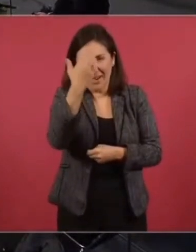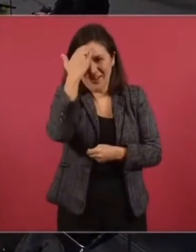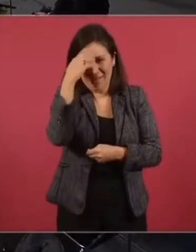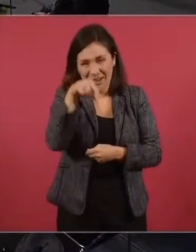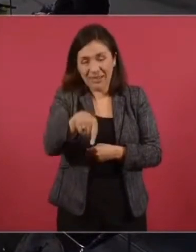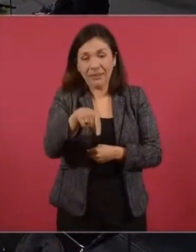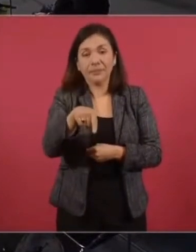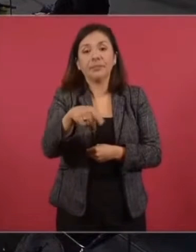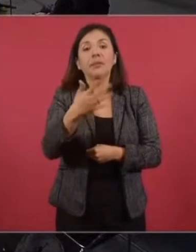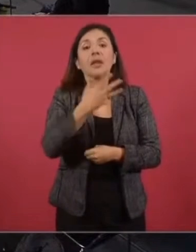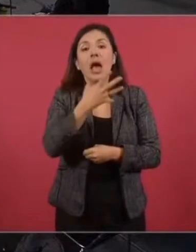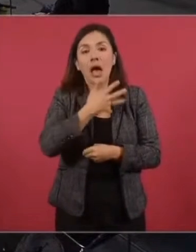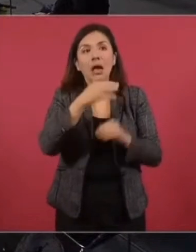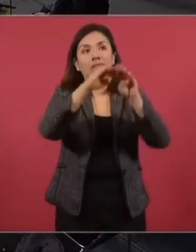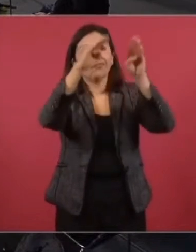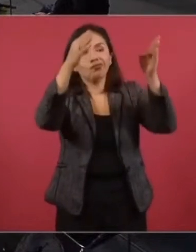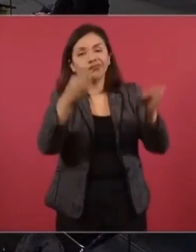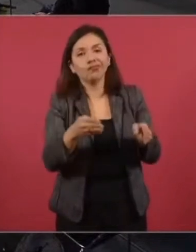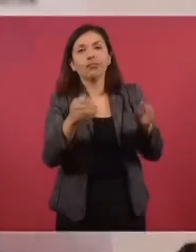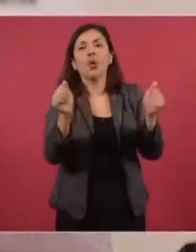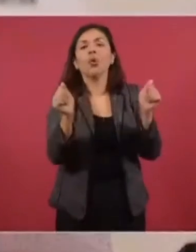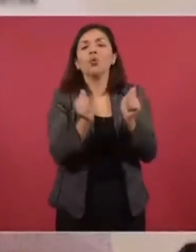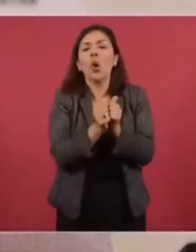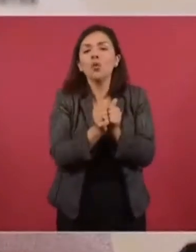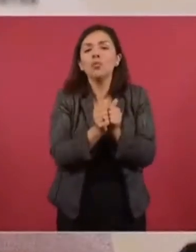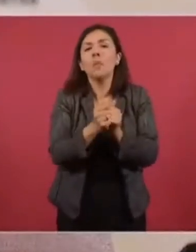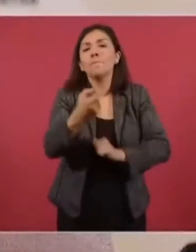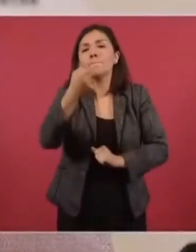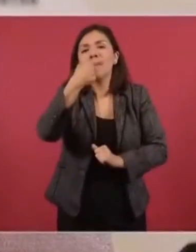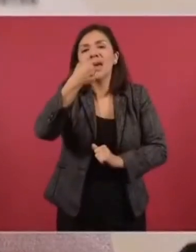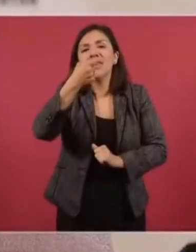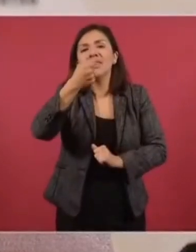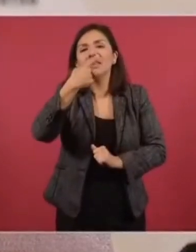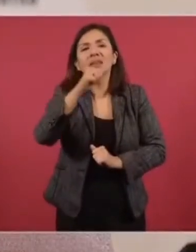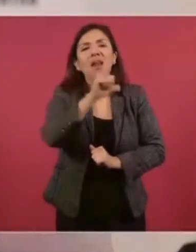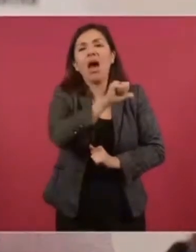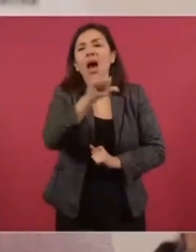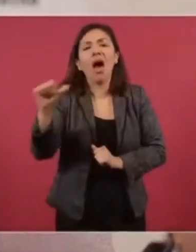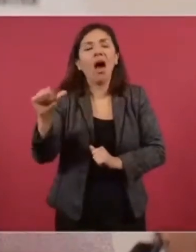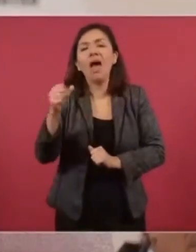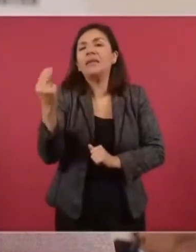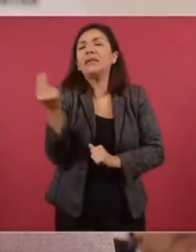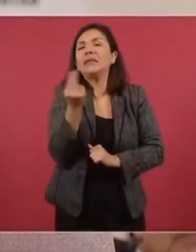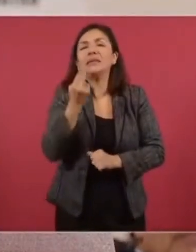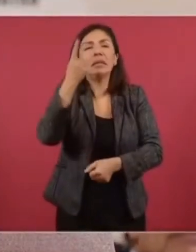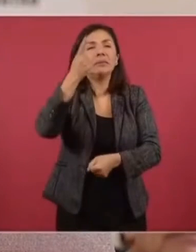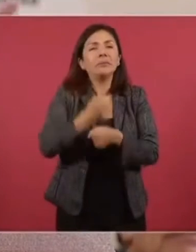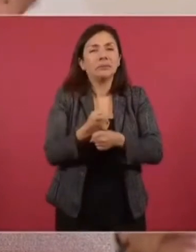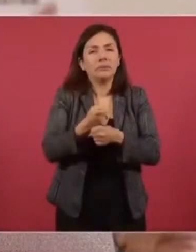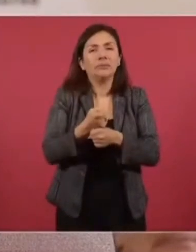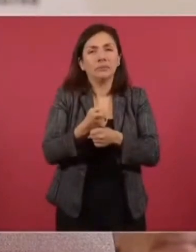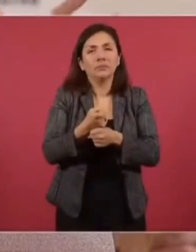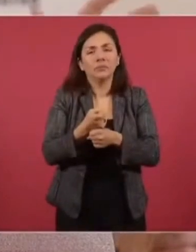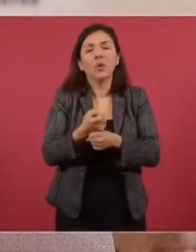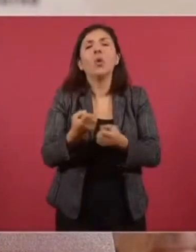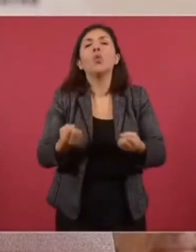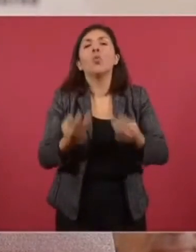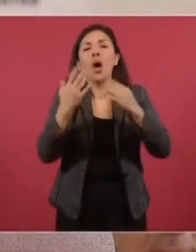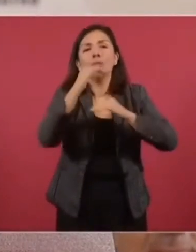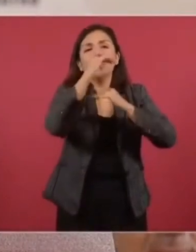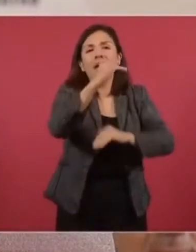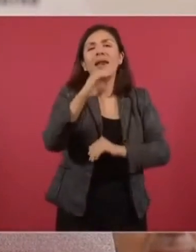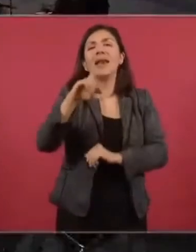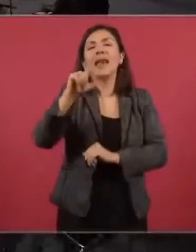con las medicinas que se requieren, un número determinado de